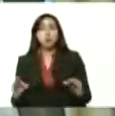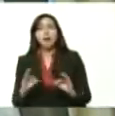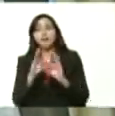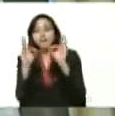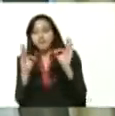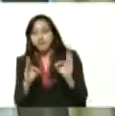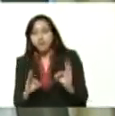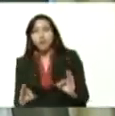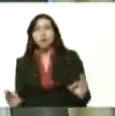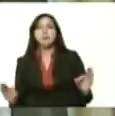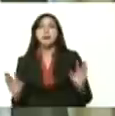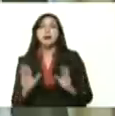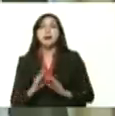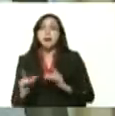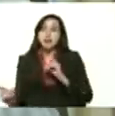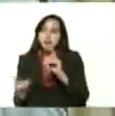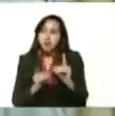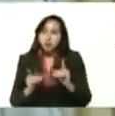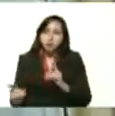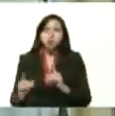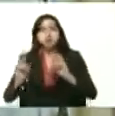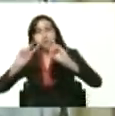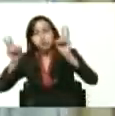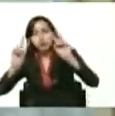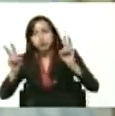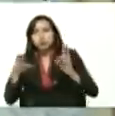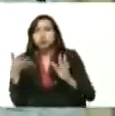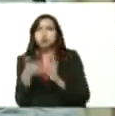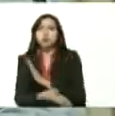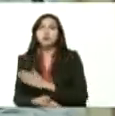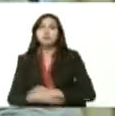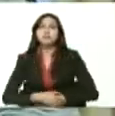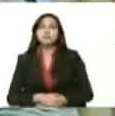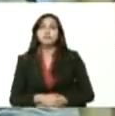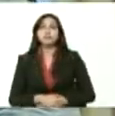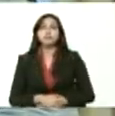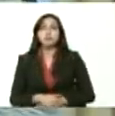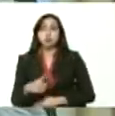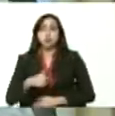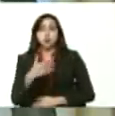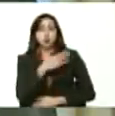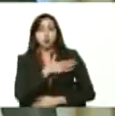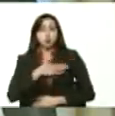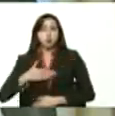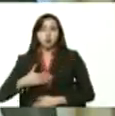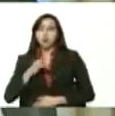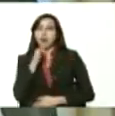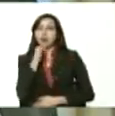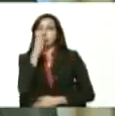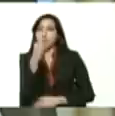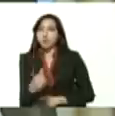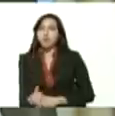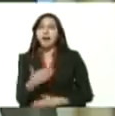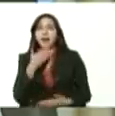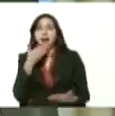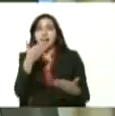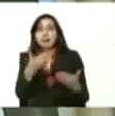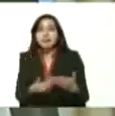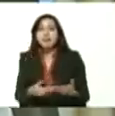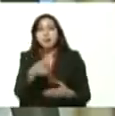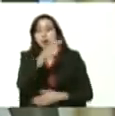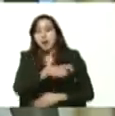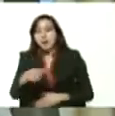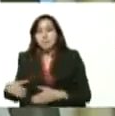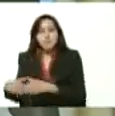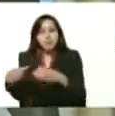y sus discusiones y sus debates y en ese sentido yo quiero expresar el agradecimiento a los equipos